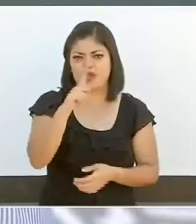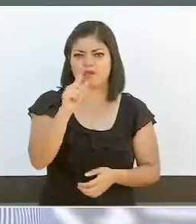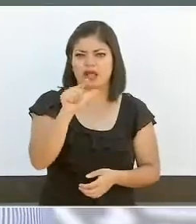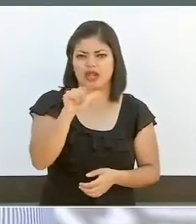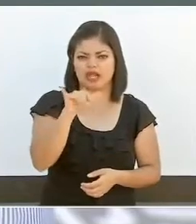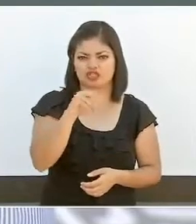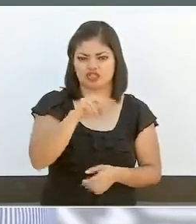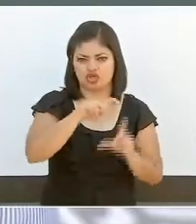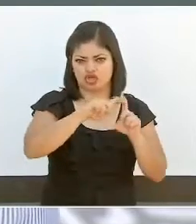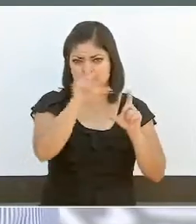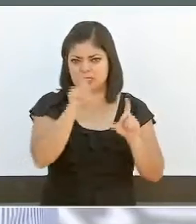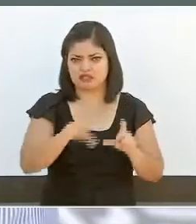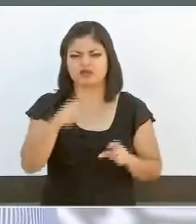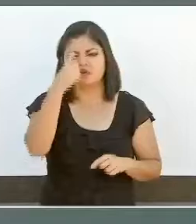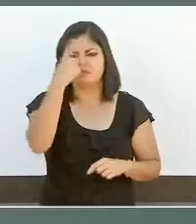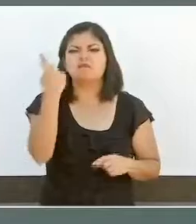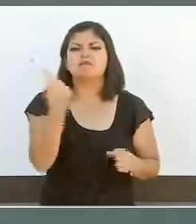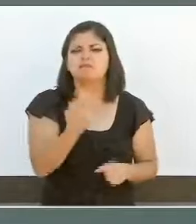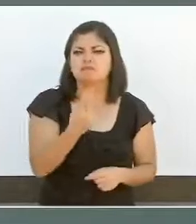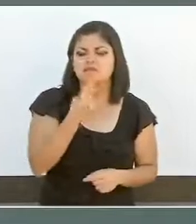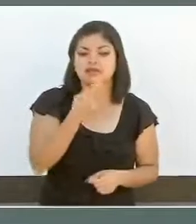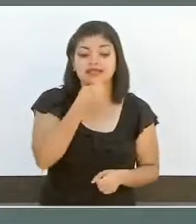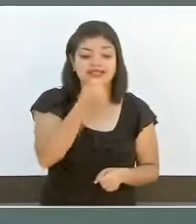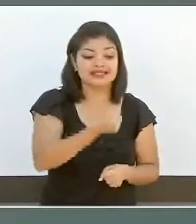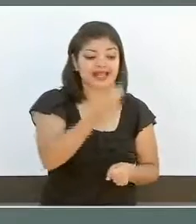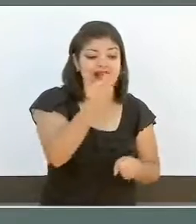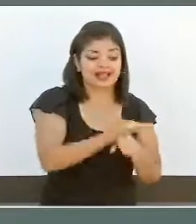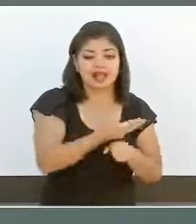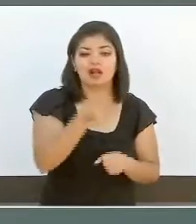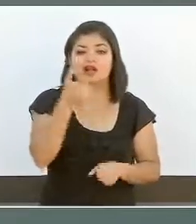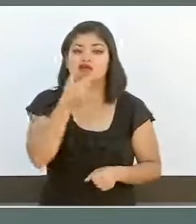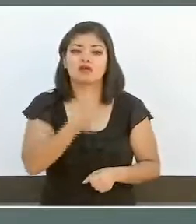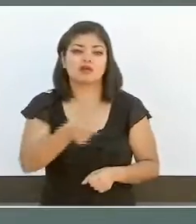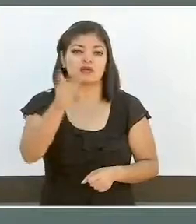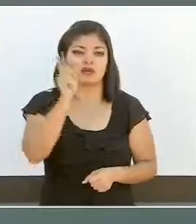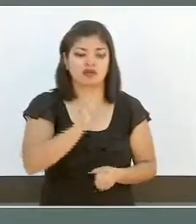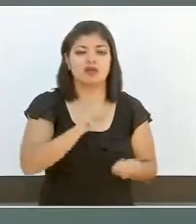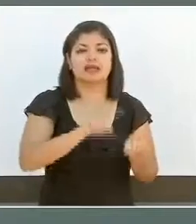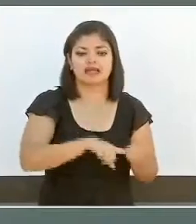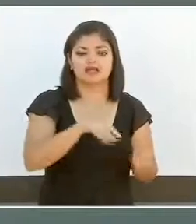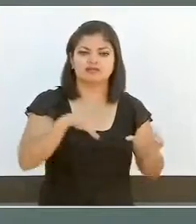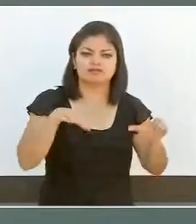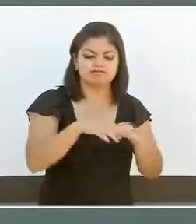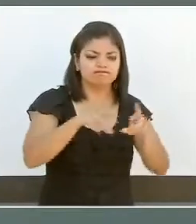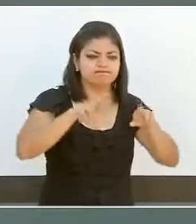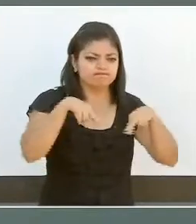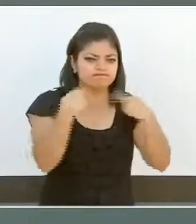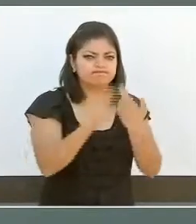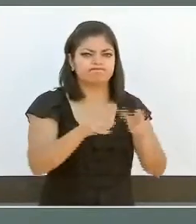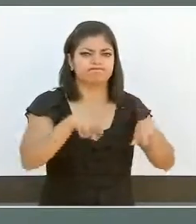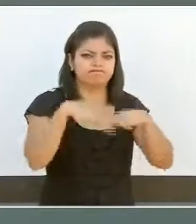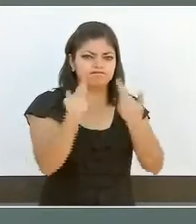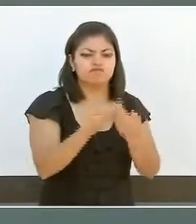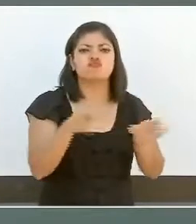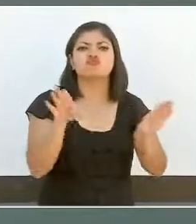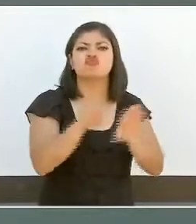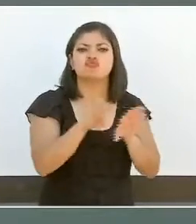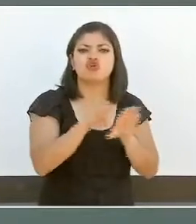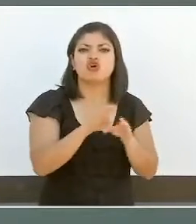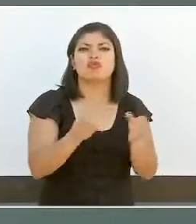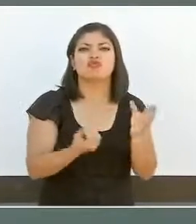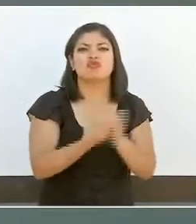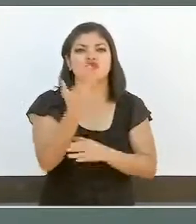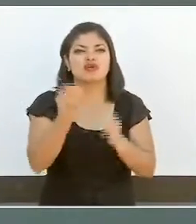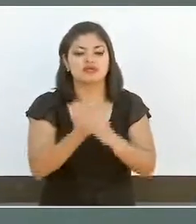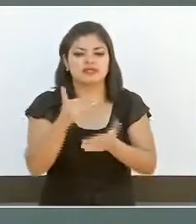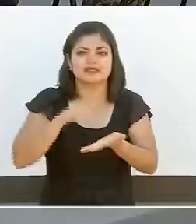secretarios y secretarias, por cierto, aquí están presentes algunos de ellos, como de otras áreas estratégicas del